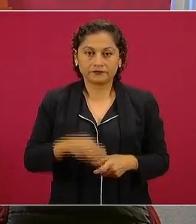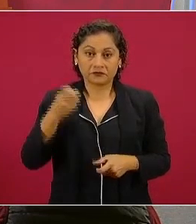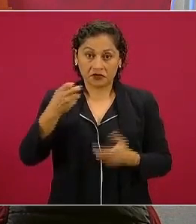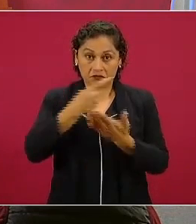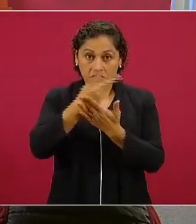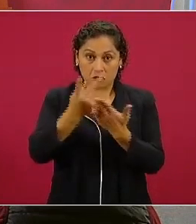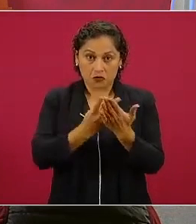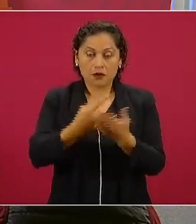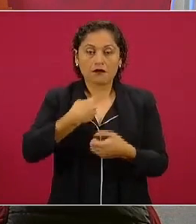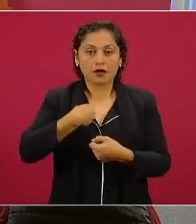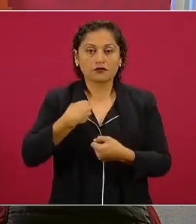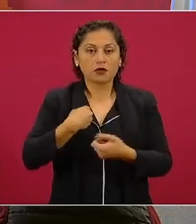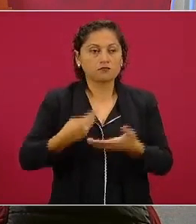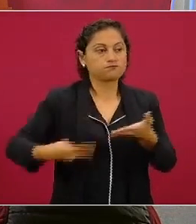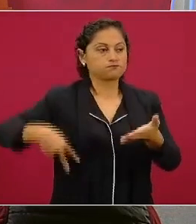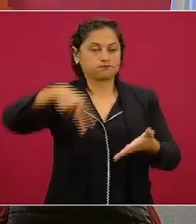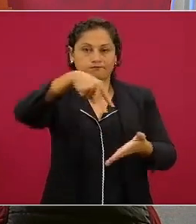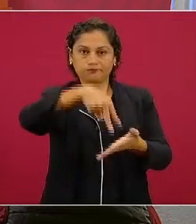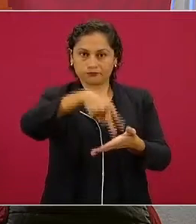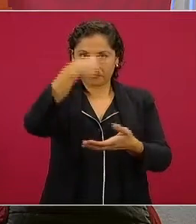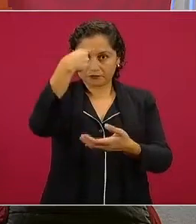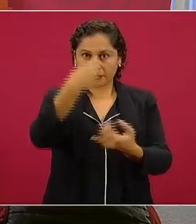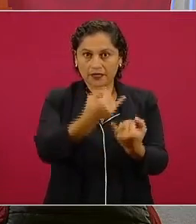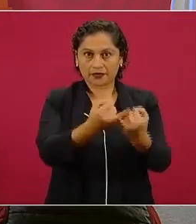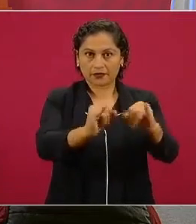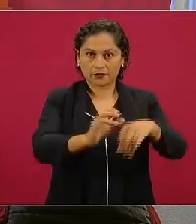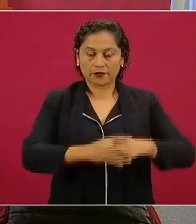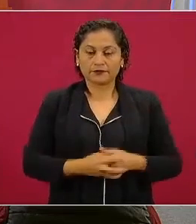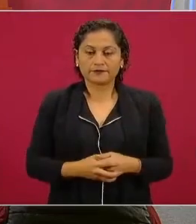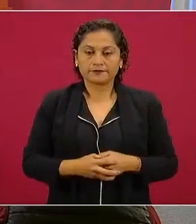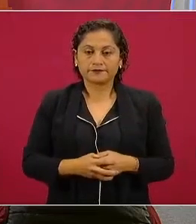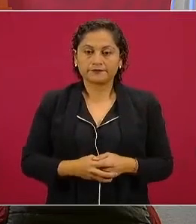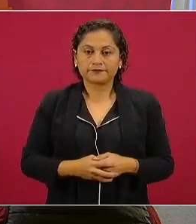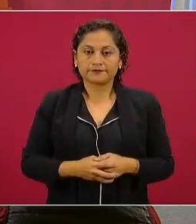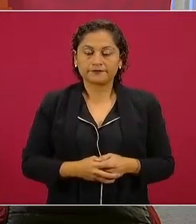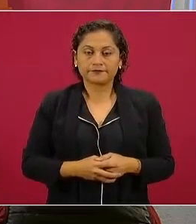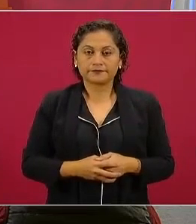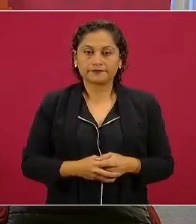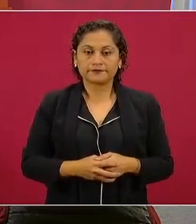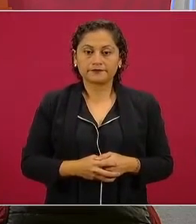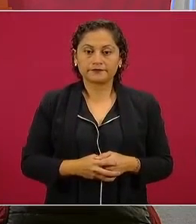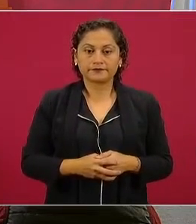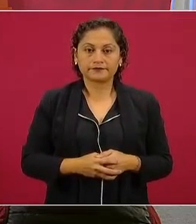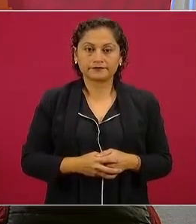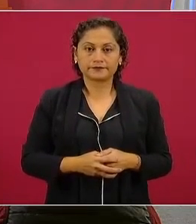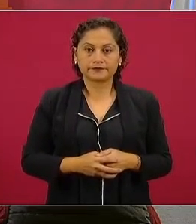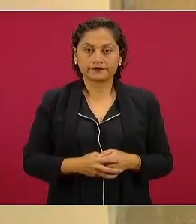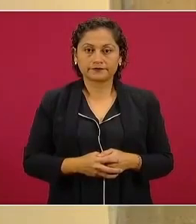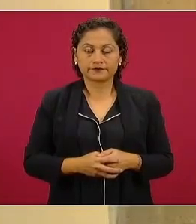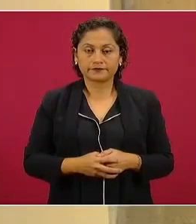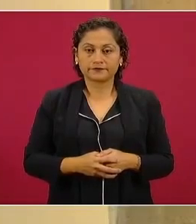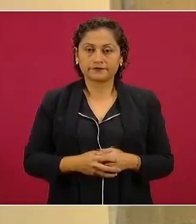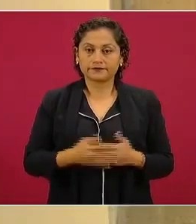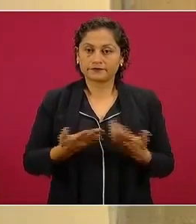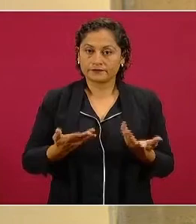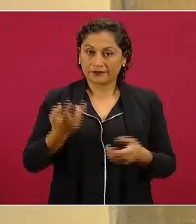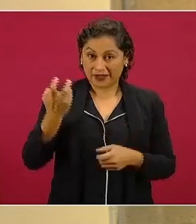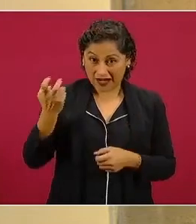y no sólo esto, por eso les hablo de